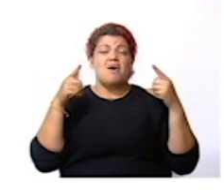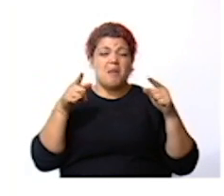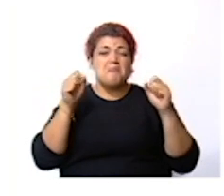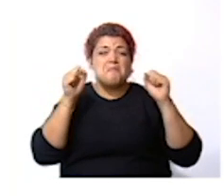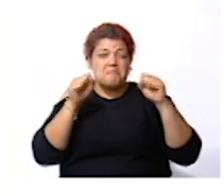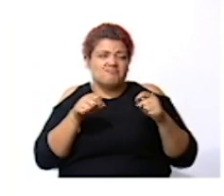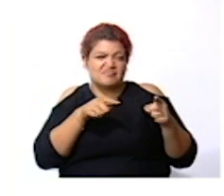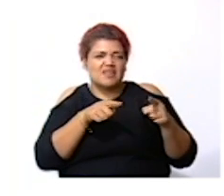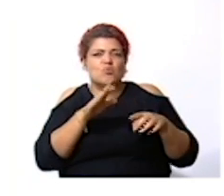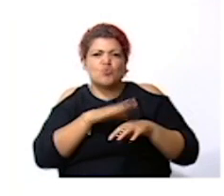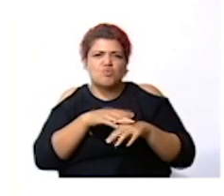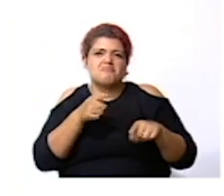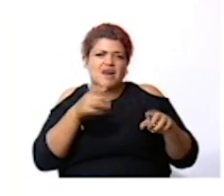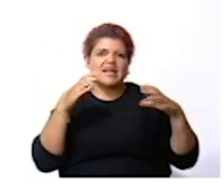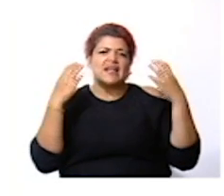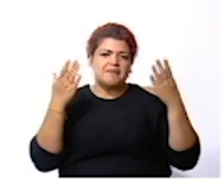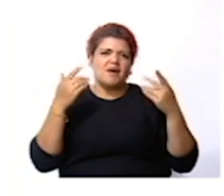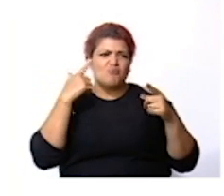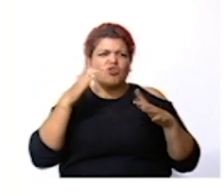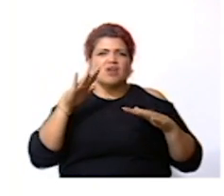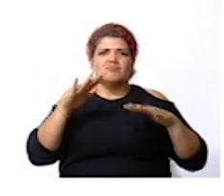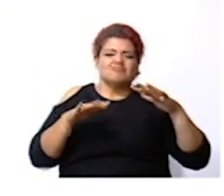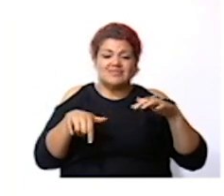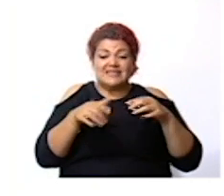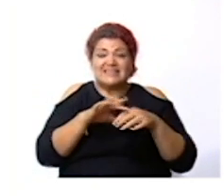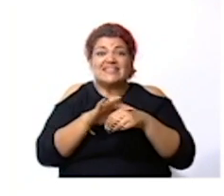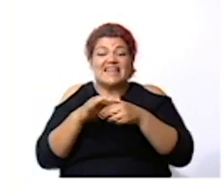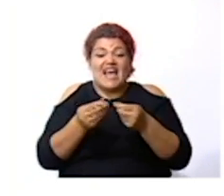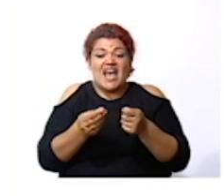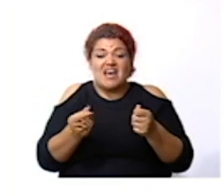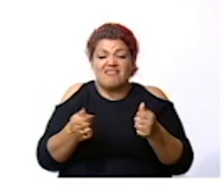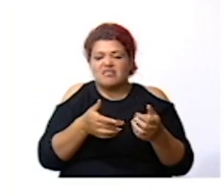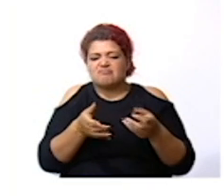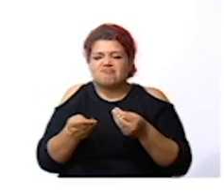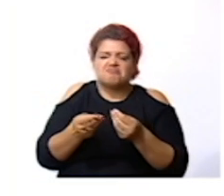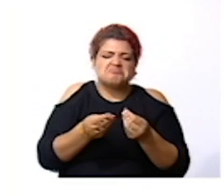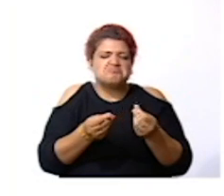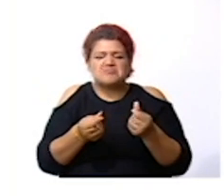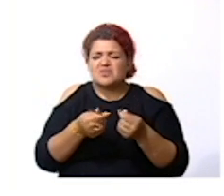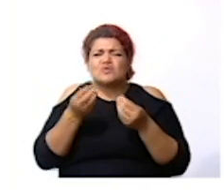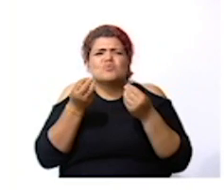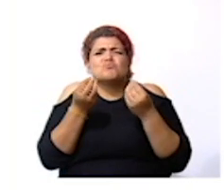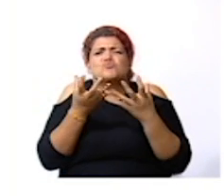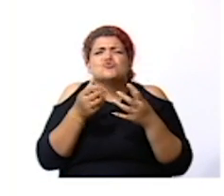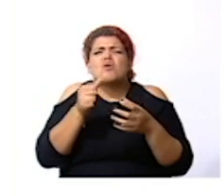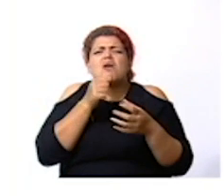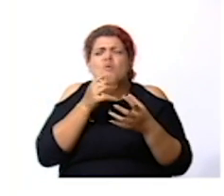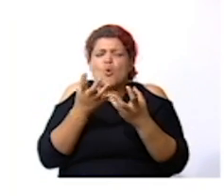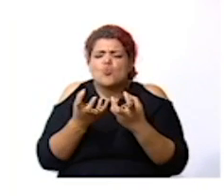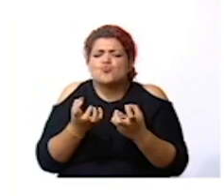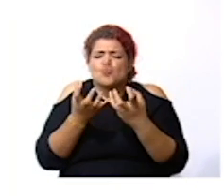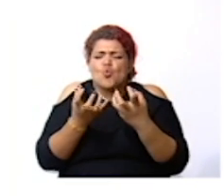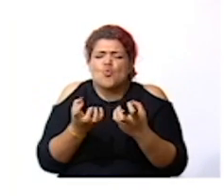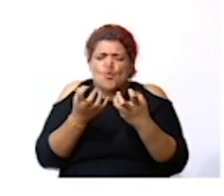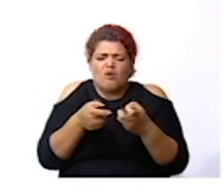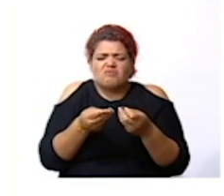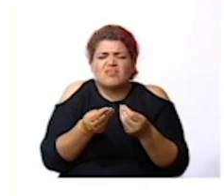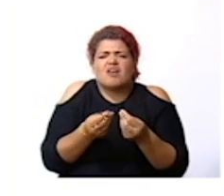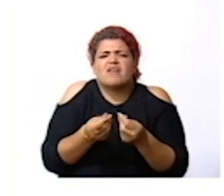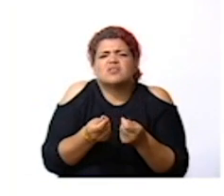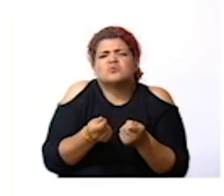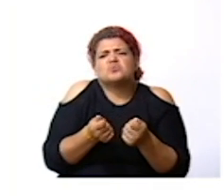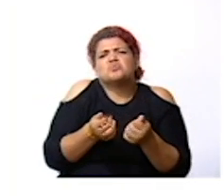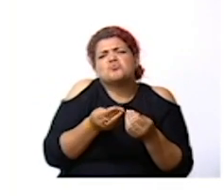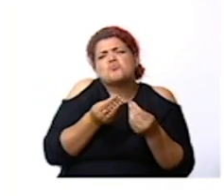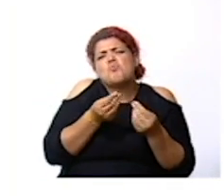aparición al provocar inestabilidad en el subsuelo producida por una excesiva cantidad de aguas de lluvias o corrientes